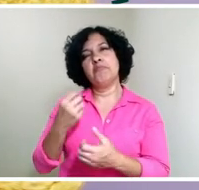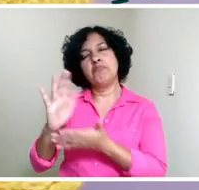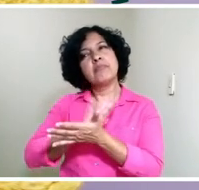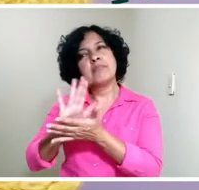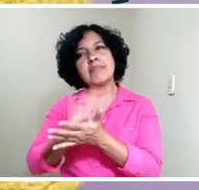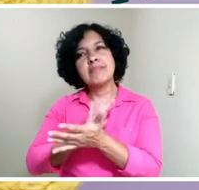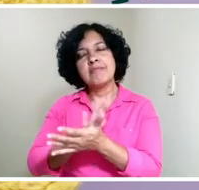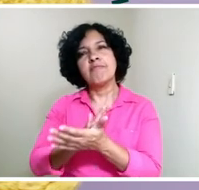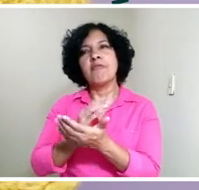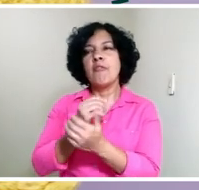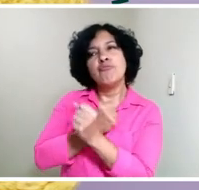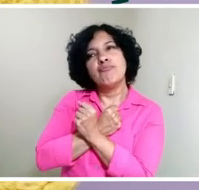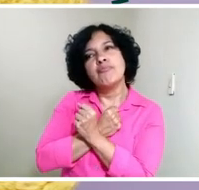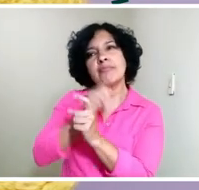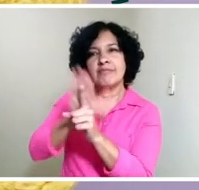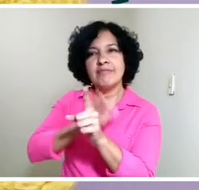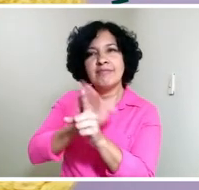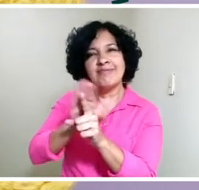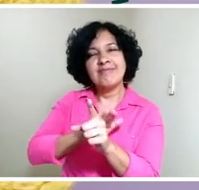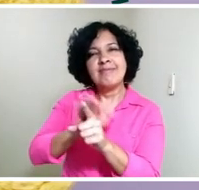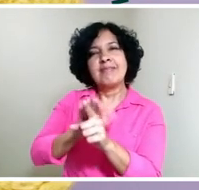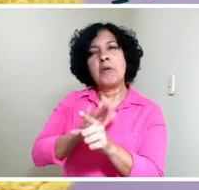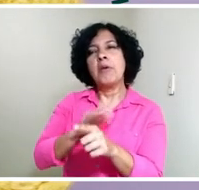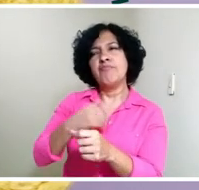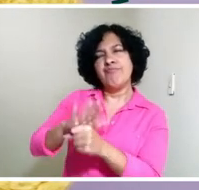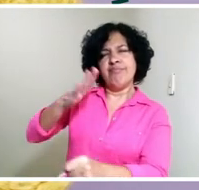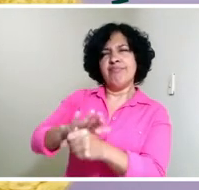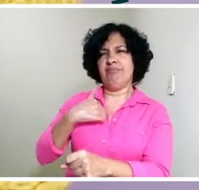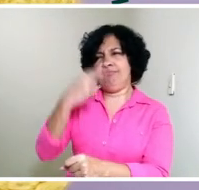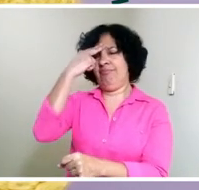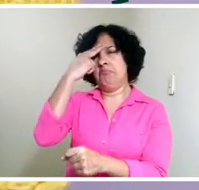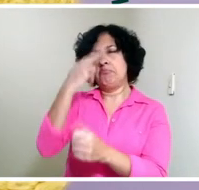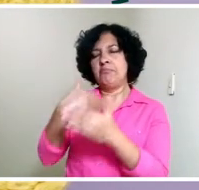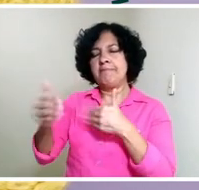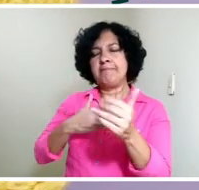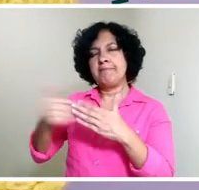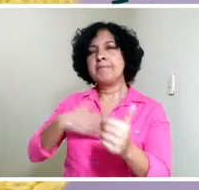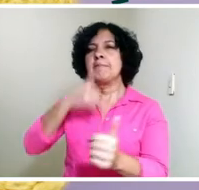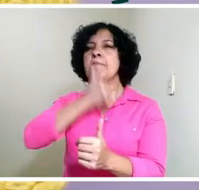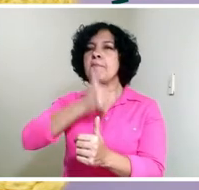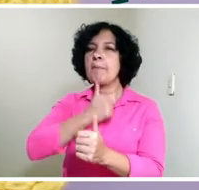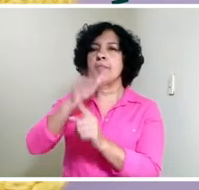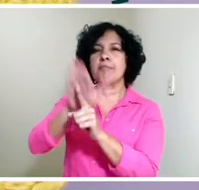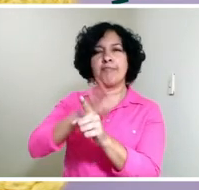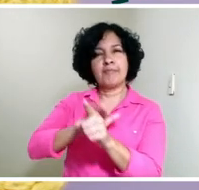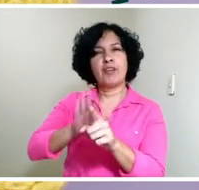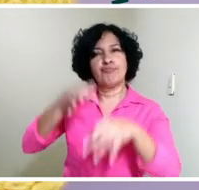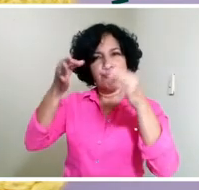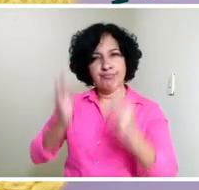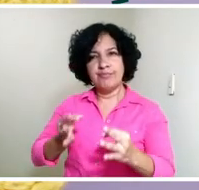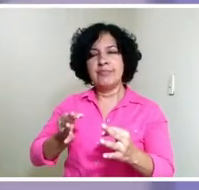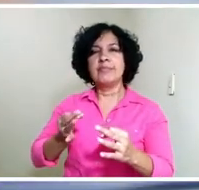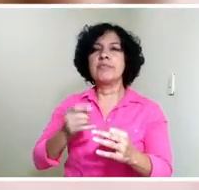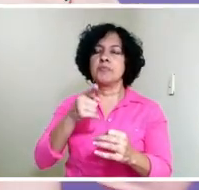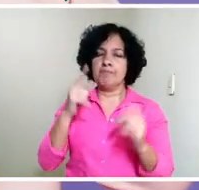Demuestra el cariño por medio de abrazos o palabras afectuosas, independiente de las emociones que experimente el otro. Seguro lo necesita.